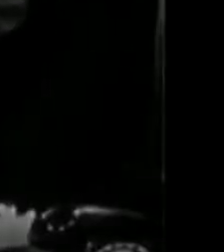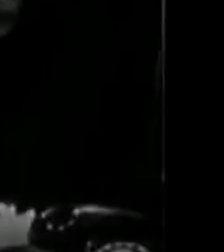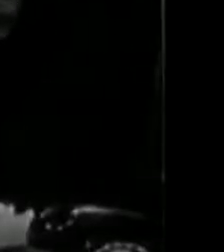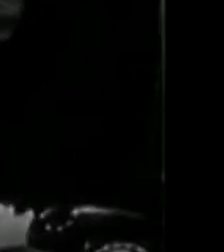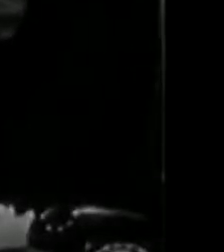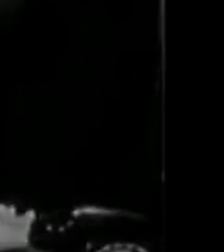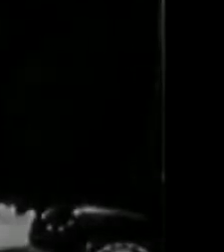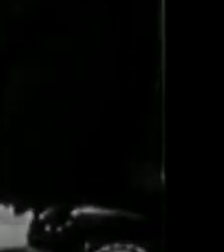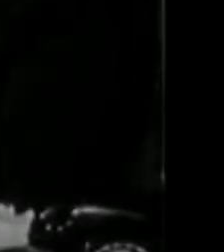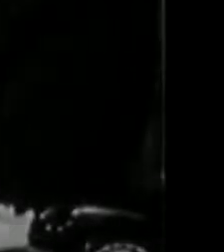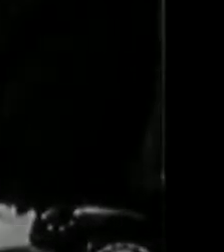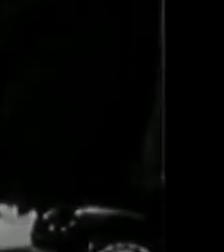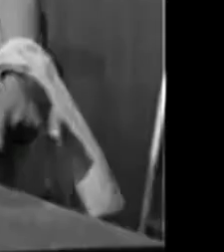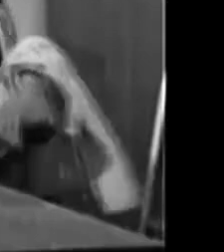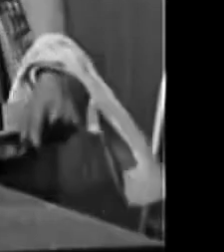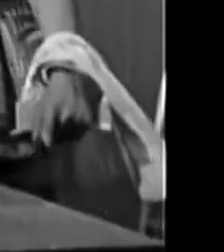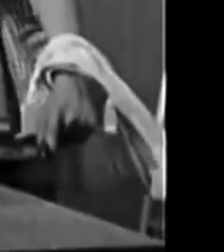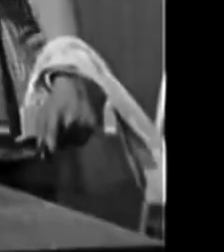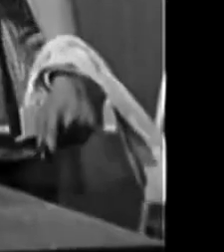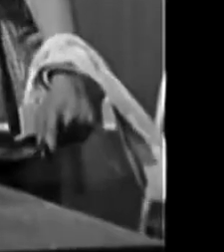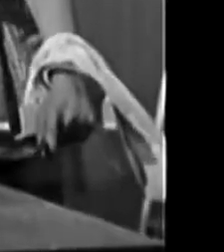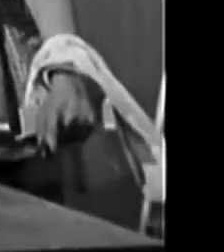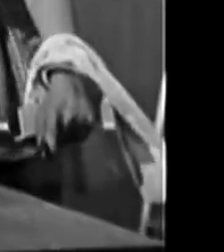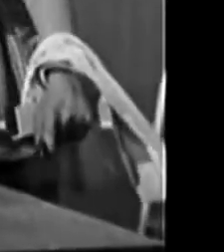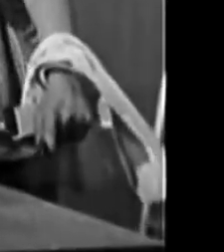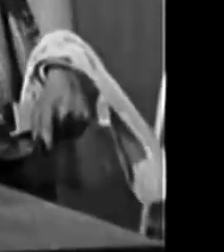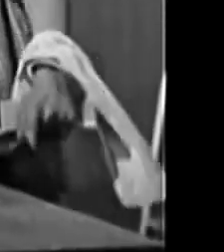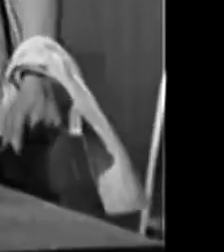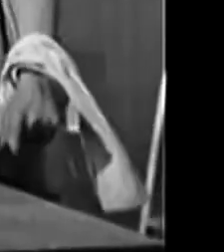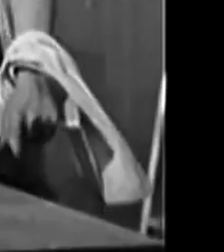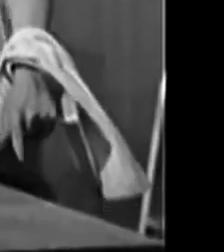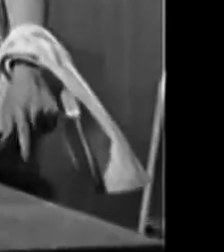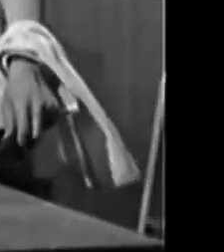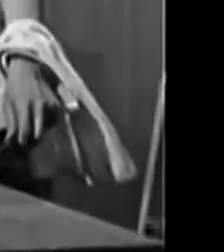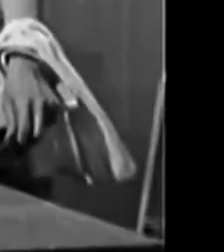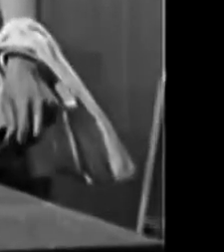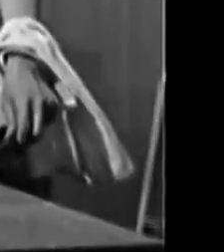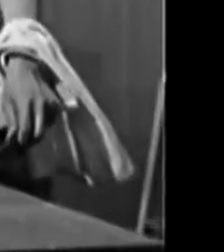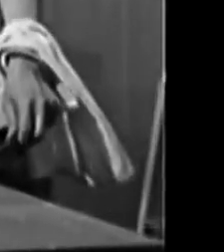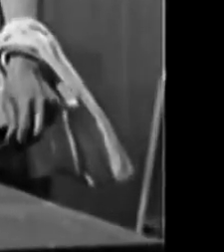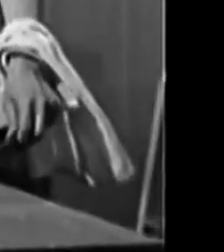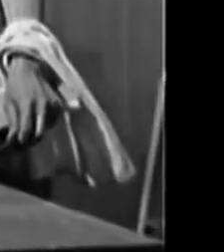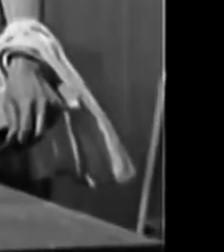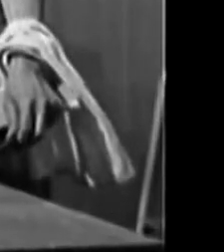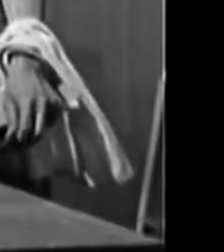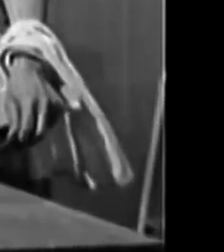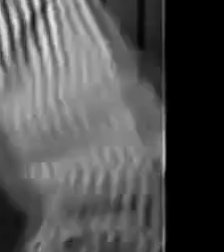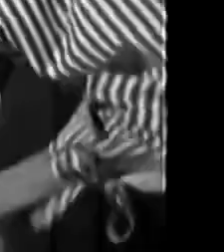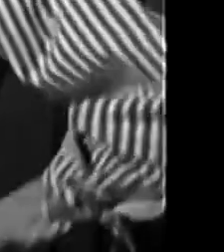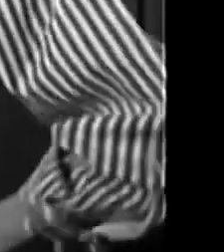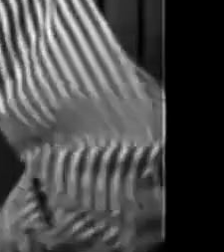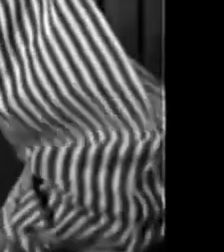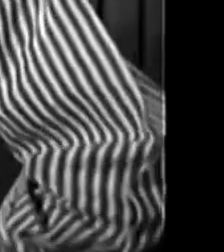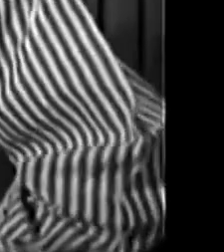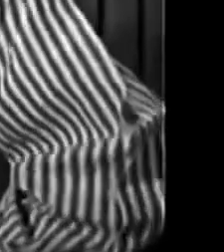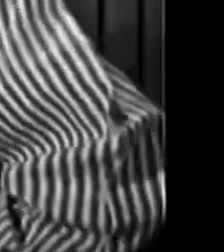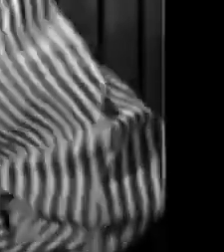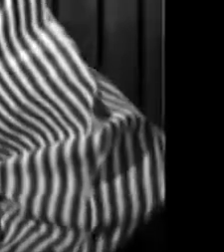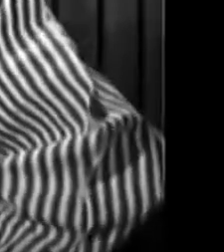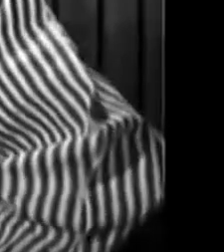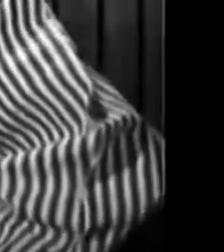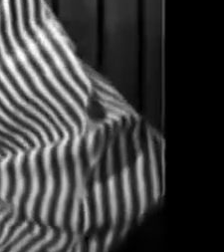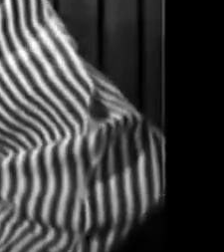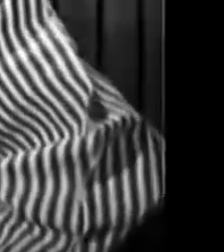compañero ya es usted de los nuestros ¿alguna otra cosita? ¿alguna otra cosita? ¿que no hay mantén? para mí que usted es